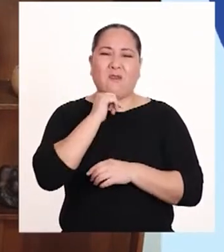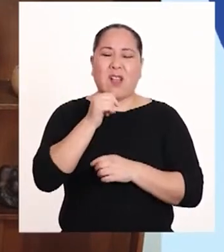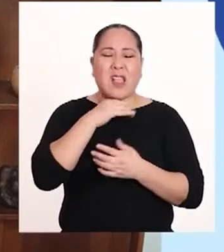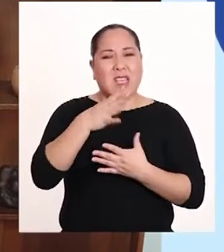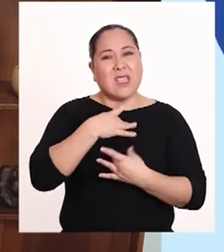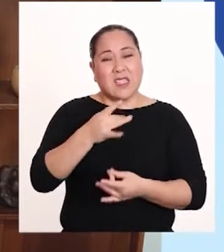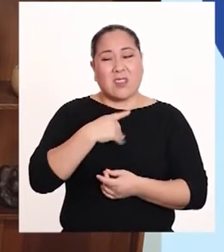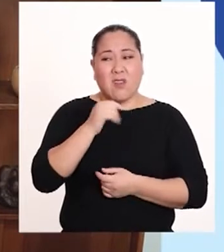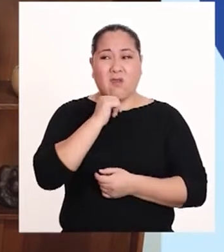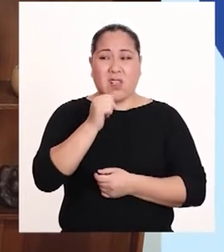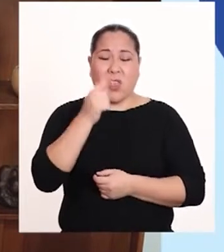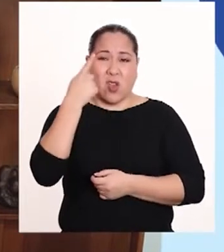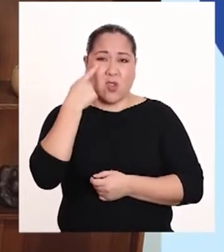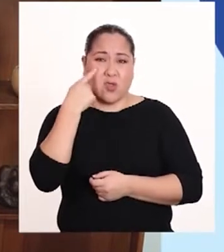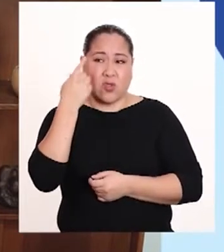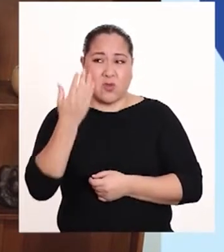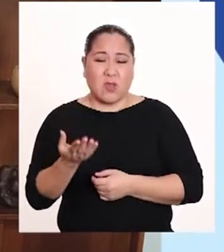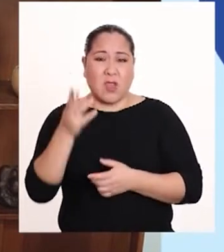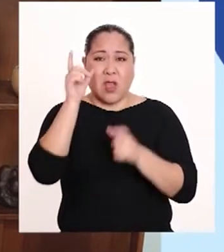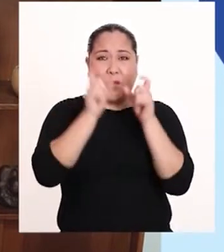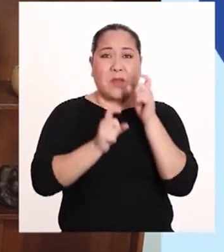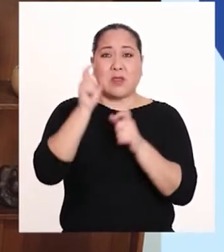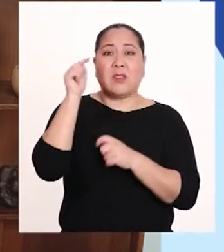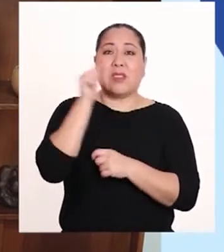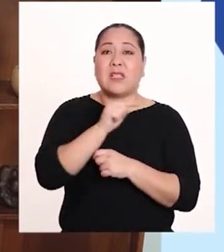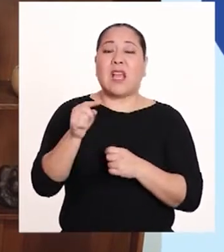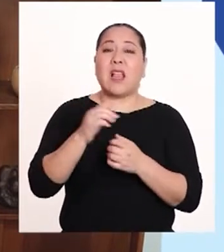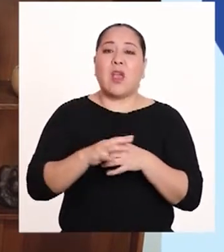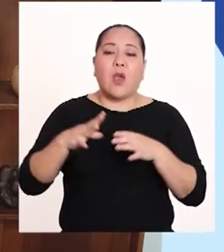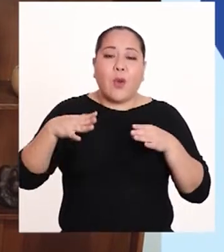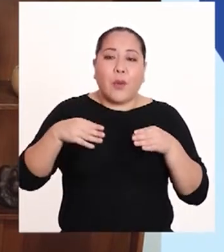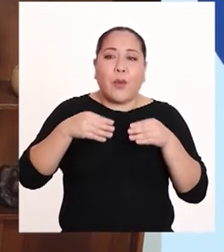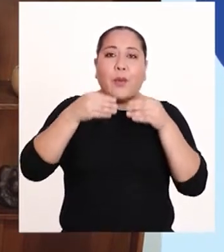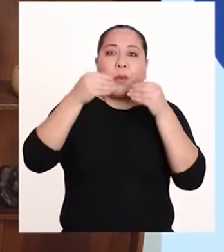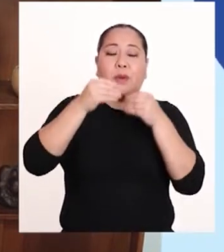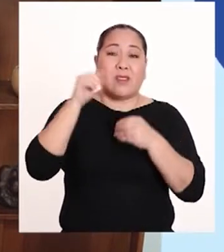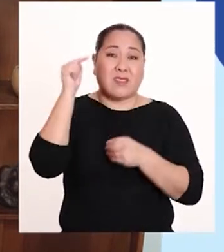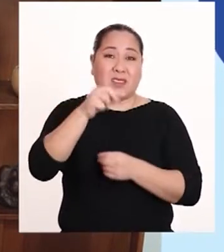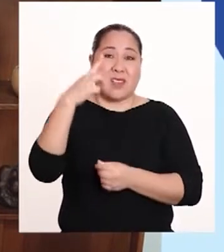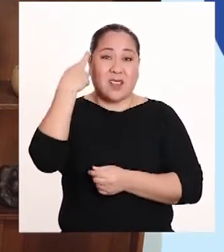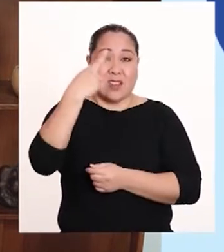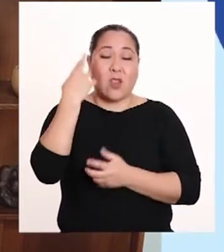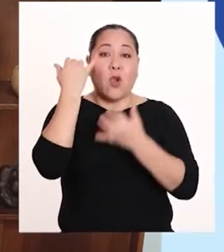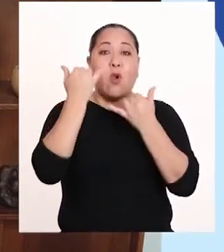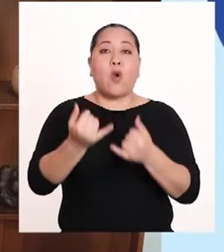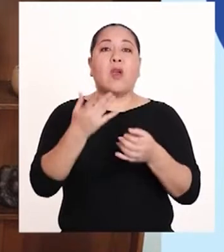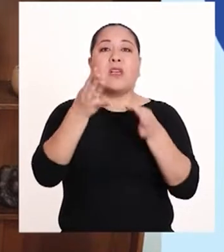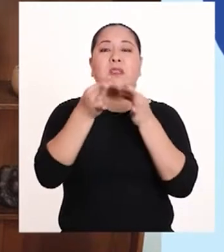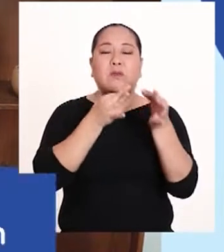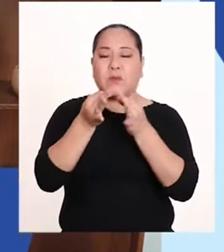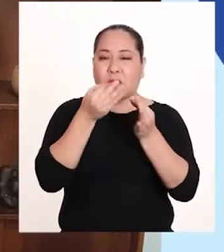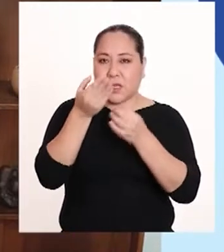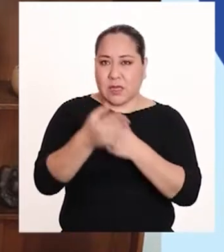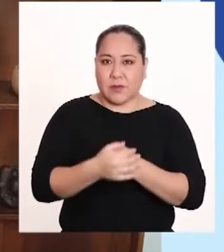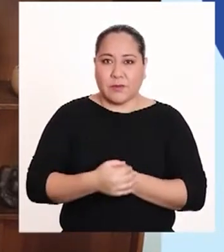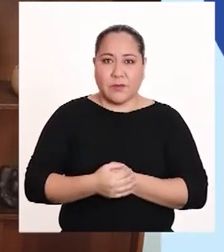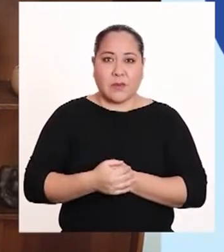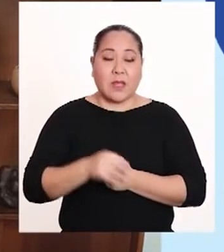desinterés o el desconocimiento de las personas acerca del plástico. Por eso, hoy explicaremos